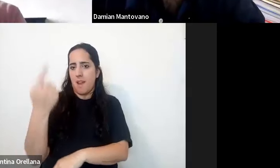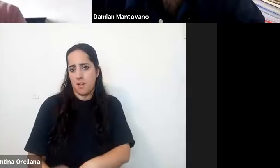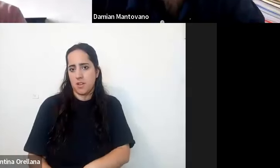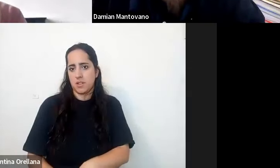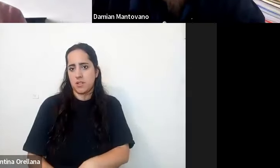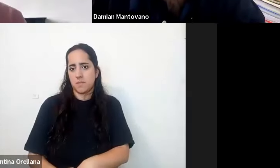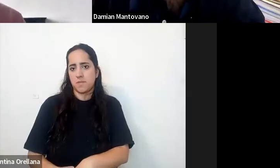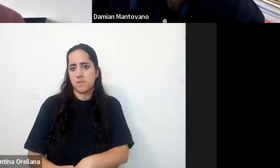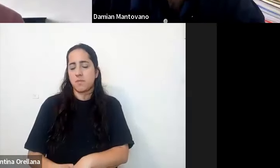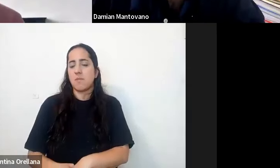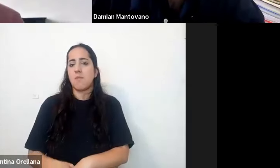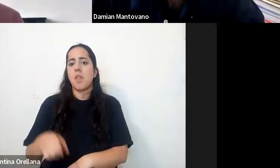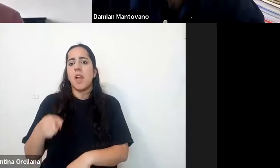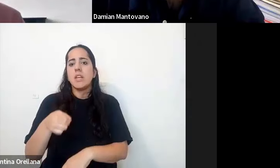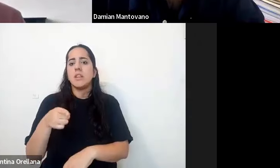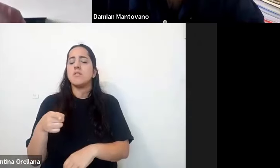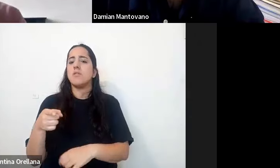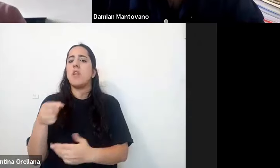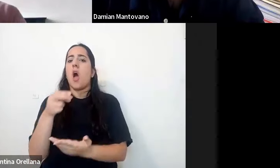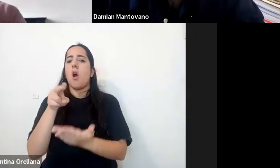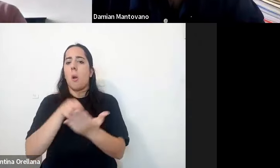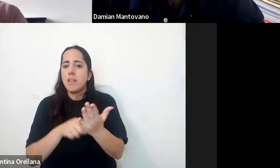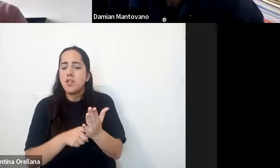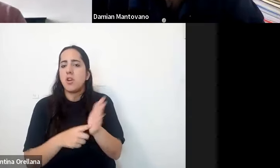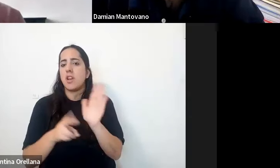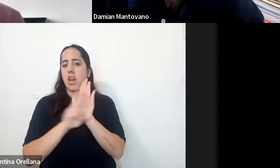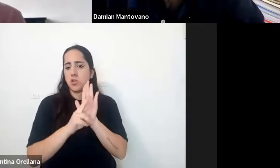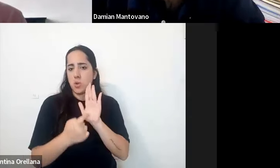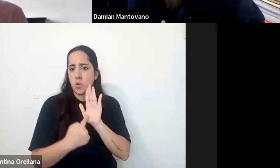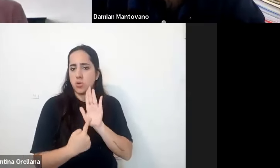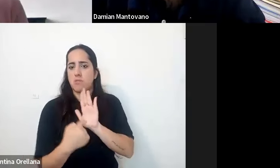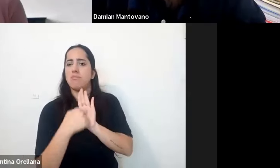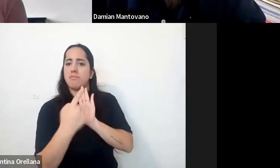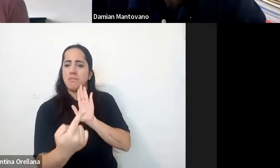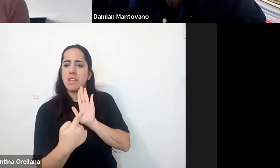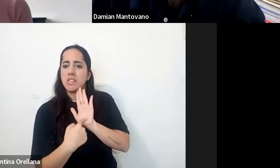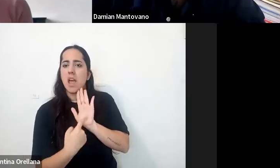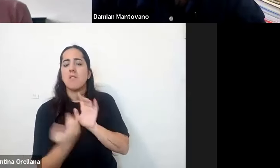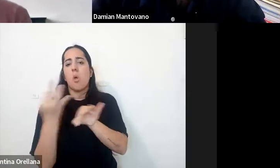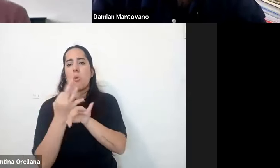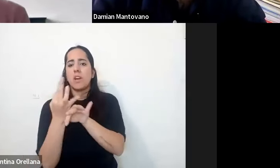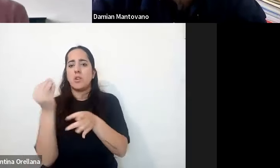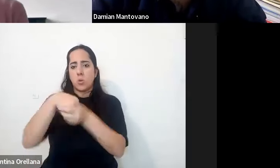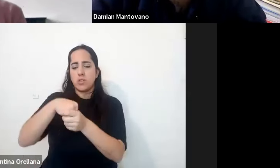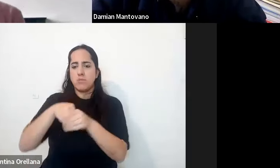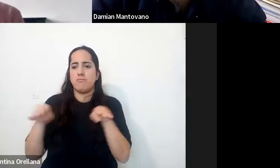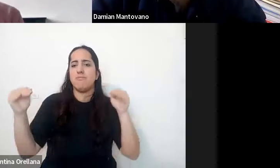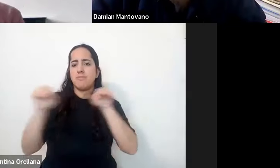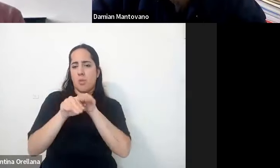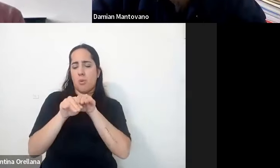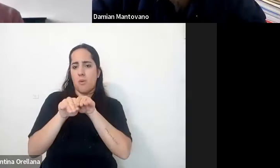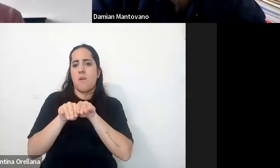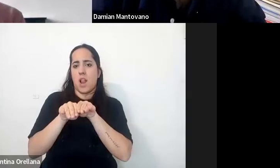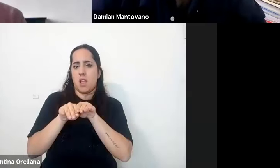acercarme las letras de las convenciones y de las resoluciones que plantean realmente una inclusión educativa y una igualdad de